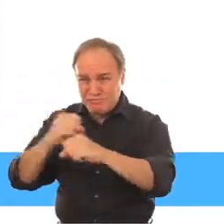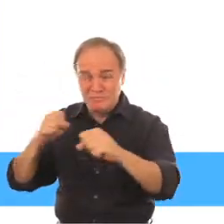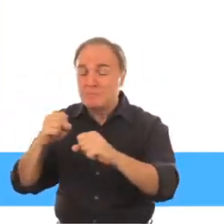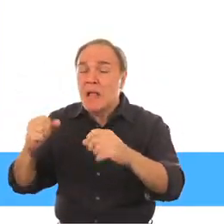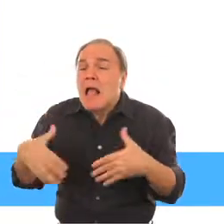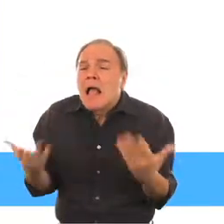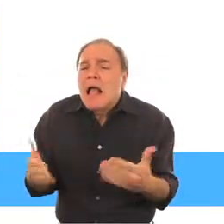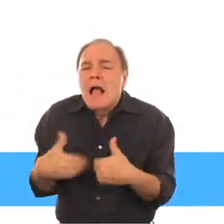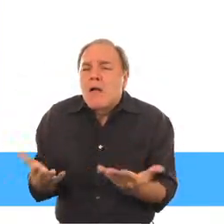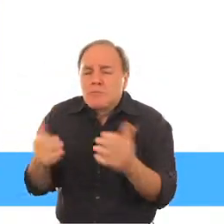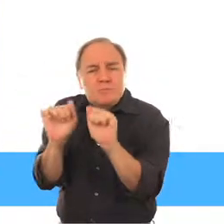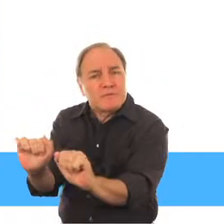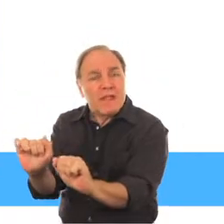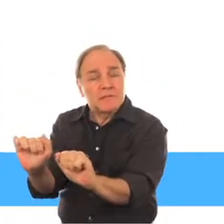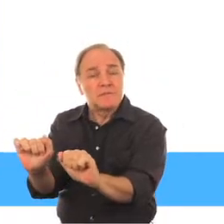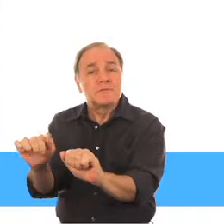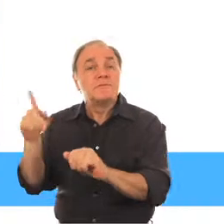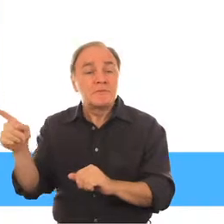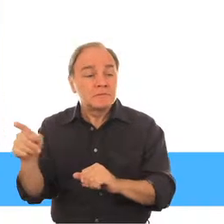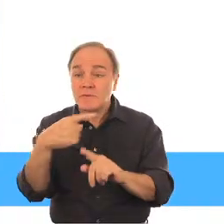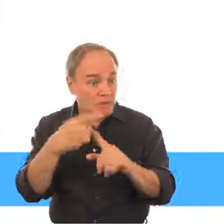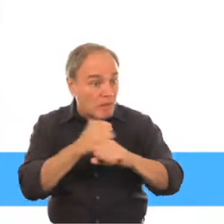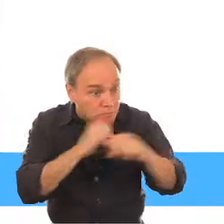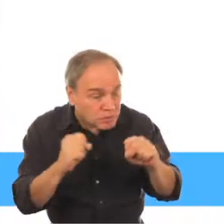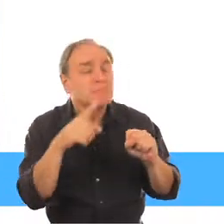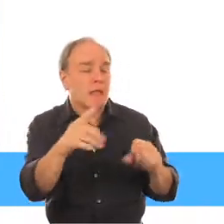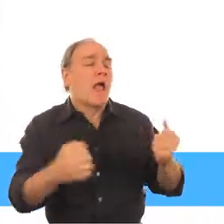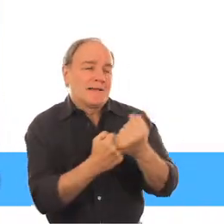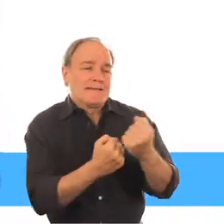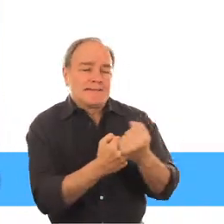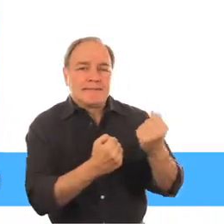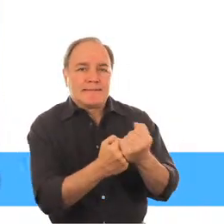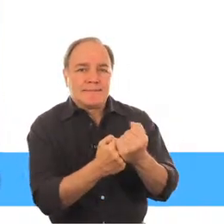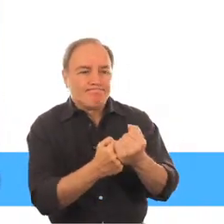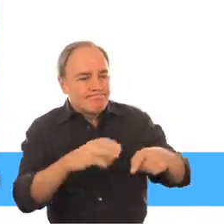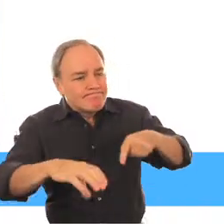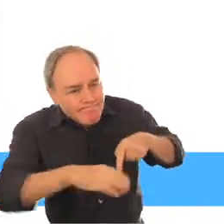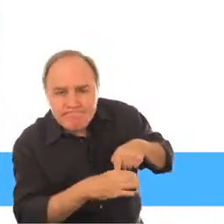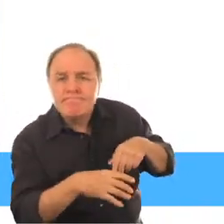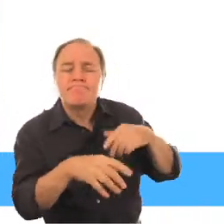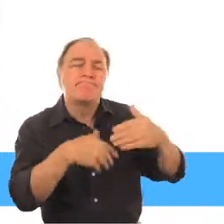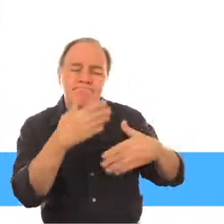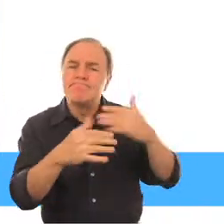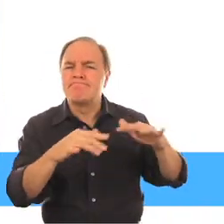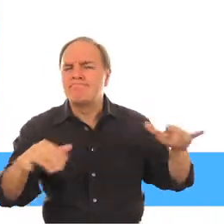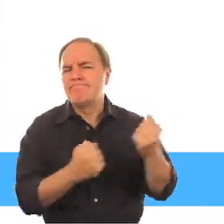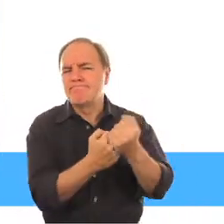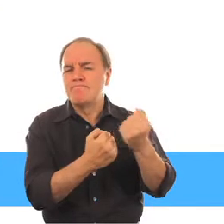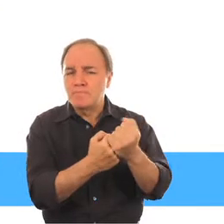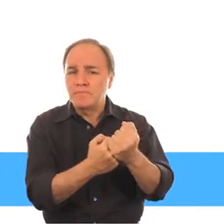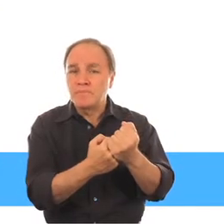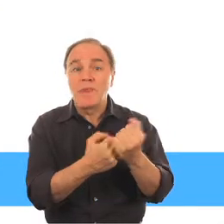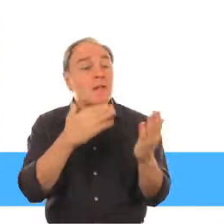sobrevivientes y otras personas con discapacidad El proyecto también procura que el gobierno de Sri Lanka suscriba la Convención sobre la Prohibición